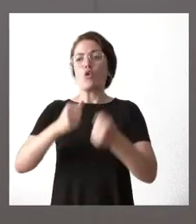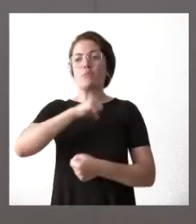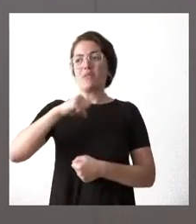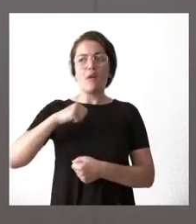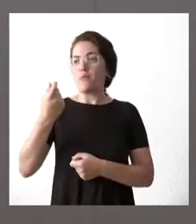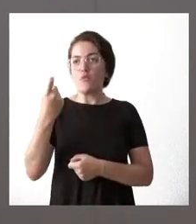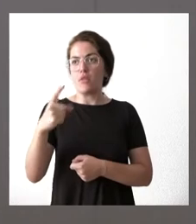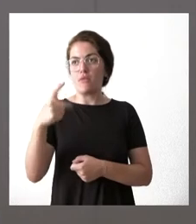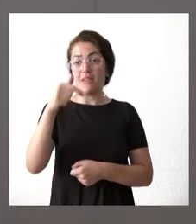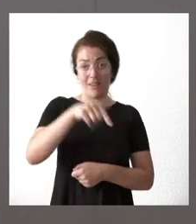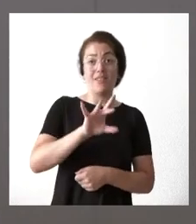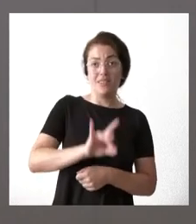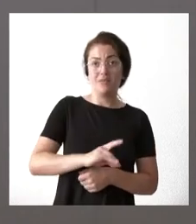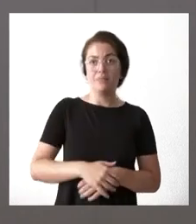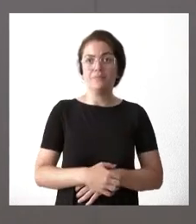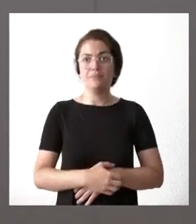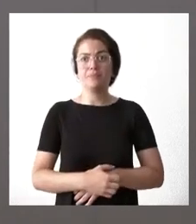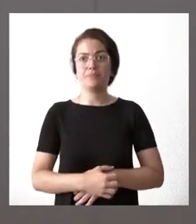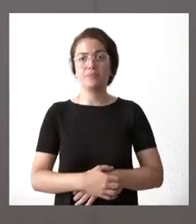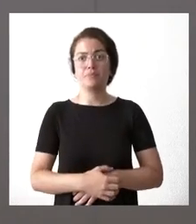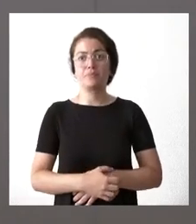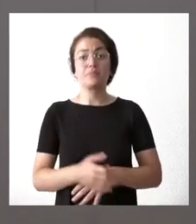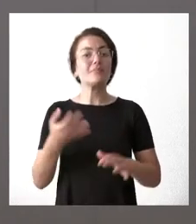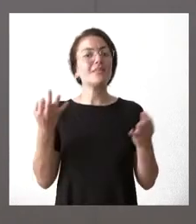vista ¿qué es lo que ocurre? Que cuando crecen más